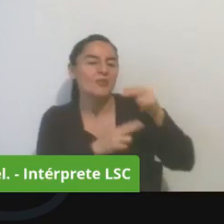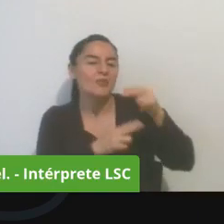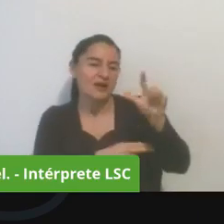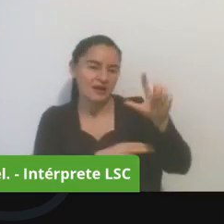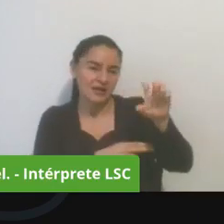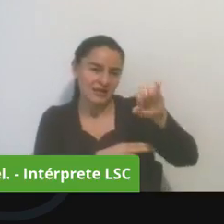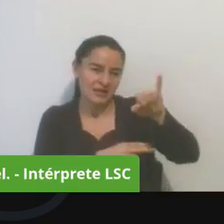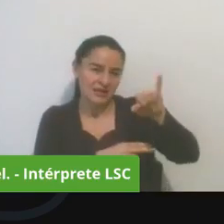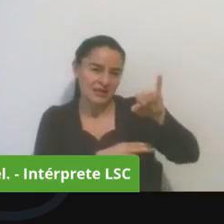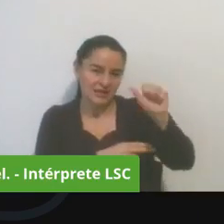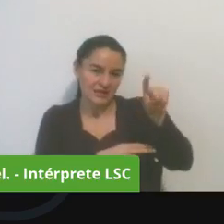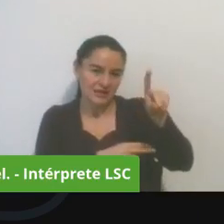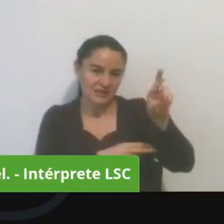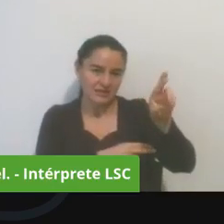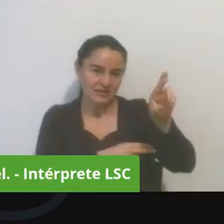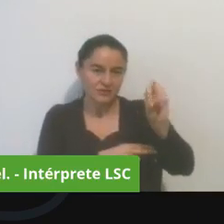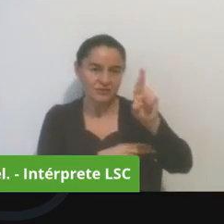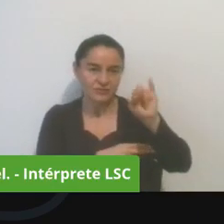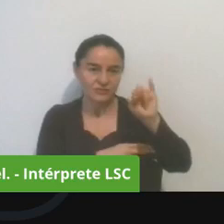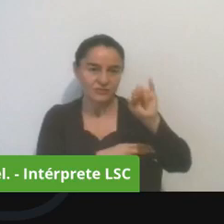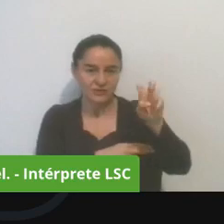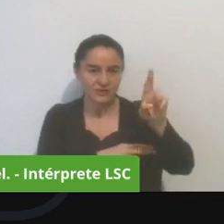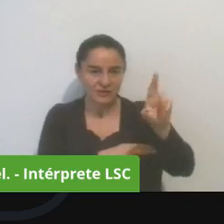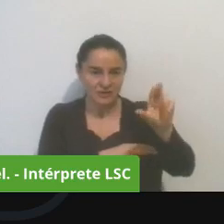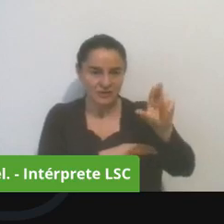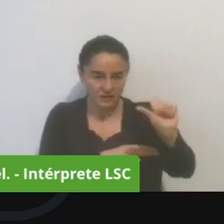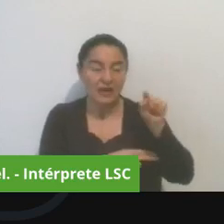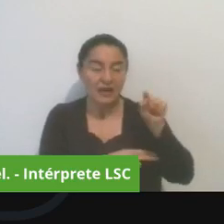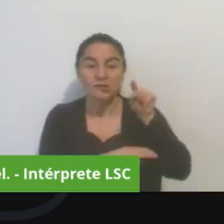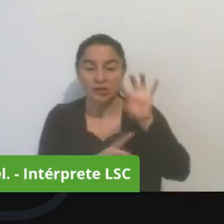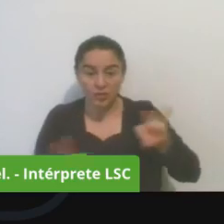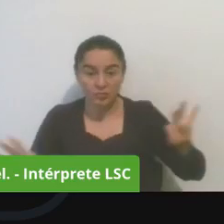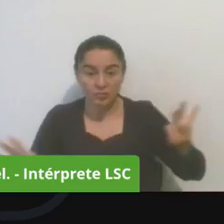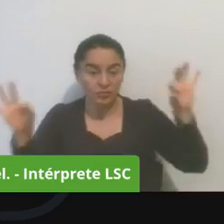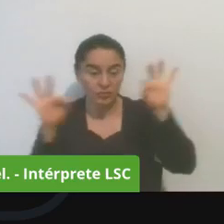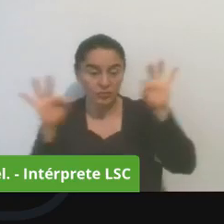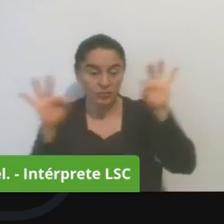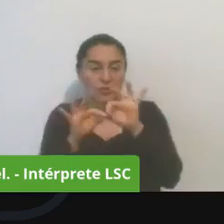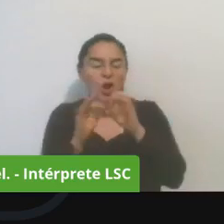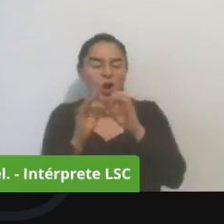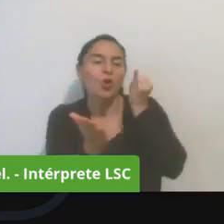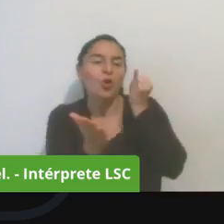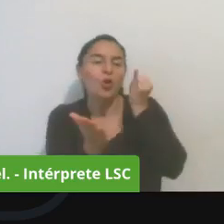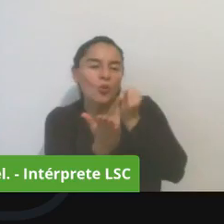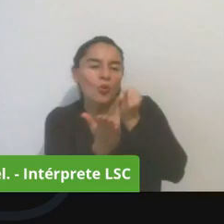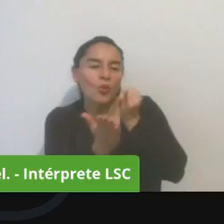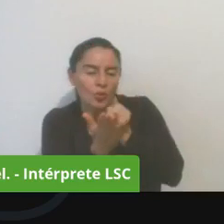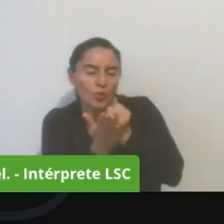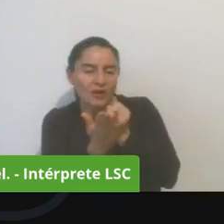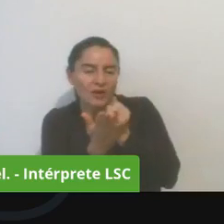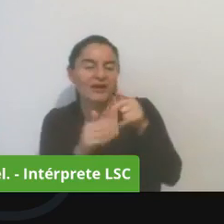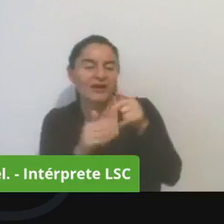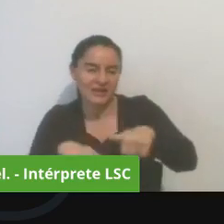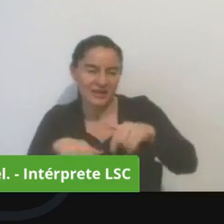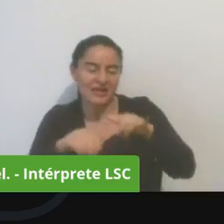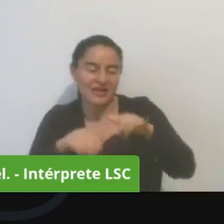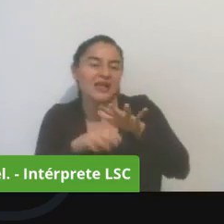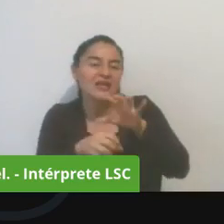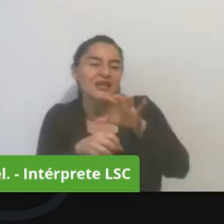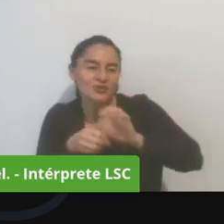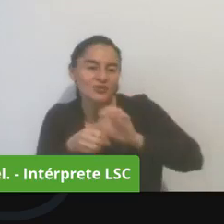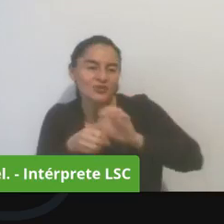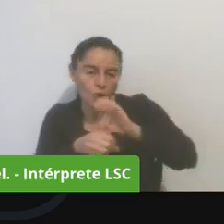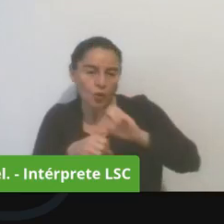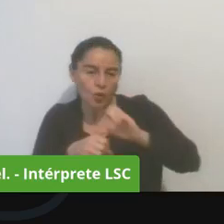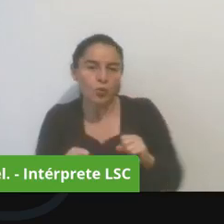nuestra ciudad el que dirige a casi 1677 puntas de acción comunal pueden participar